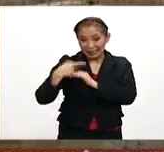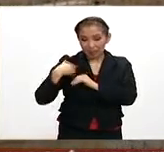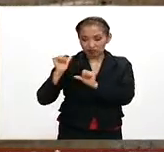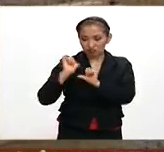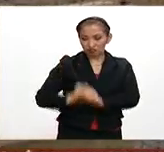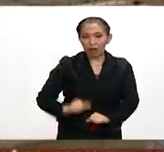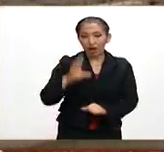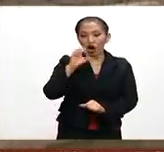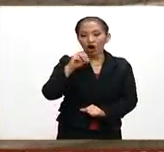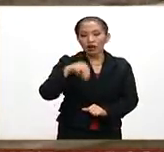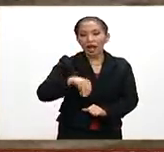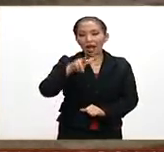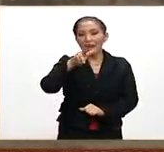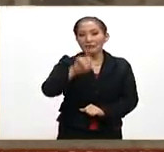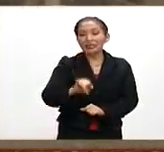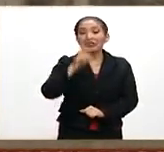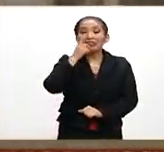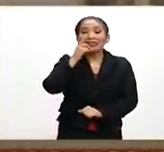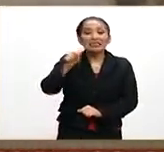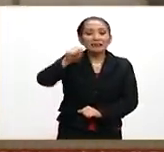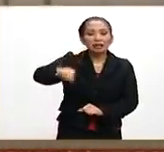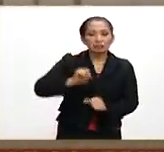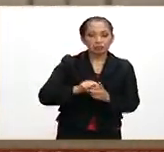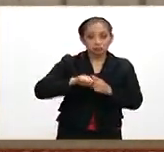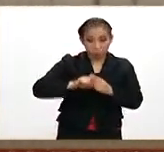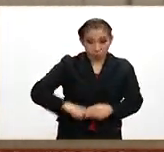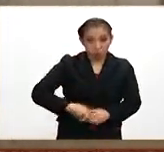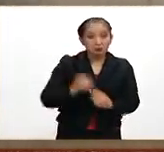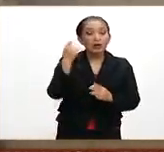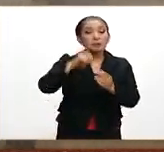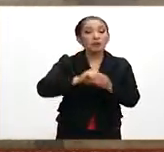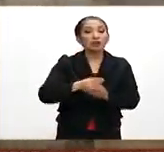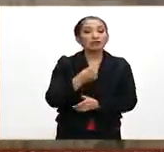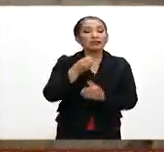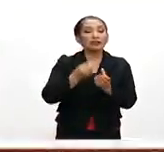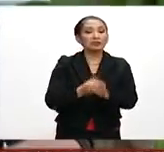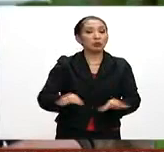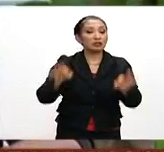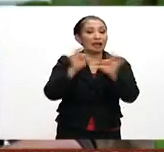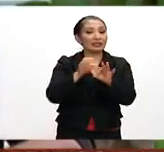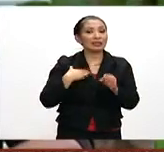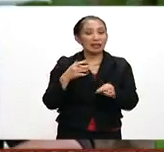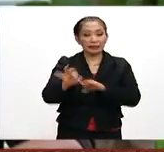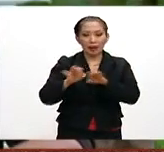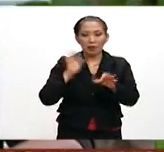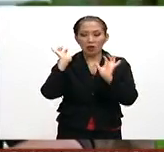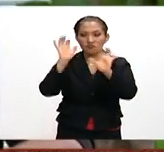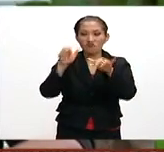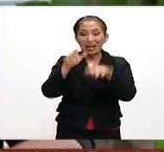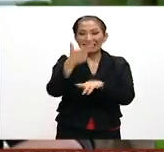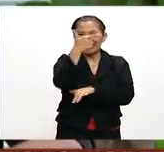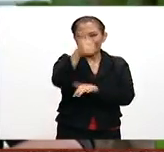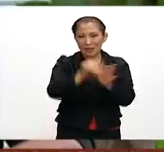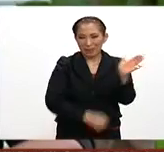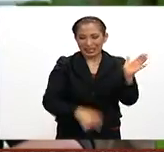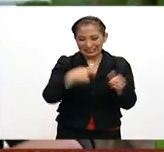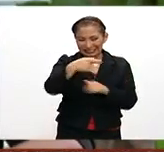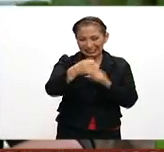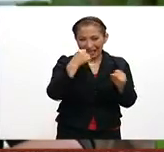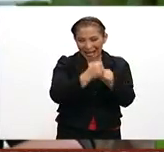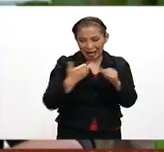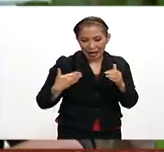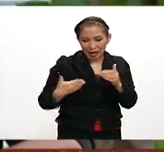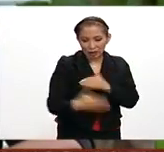la titular de la Conavi dijo que esto ha detonado una importante derrama de empleos. En los primeros siete meses del presente año,